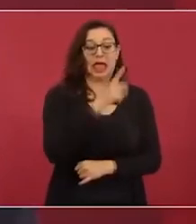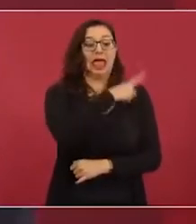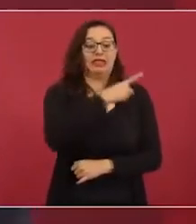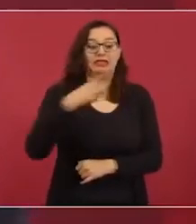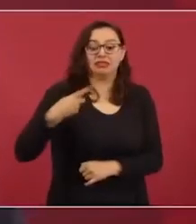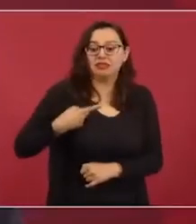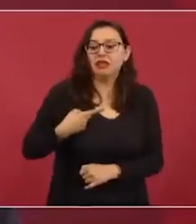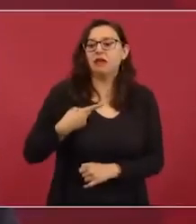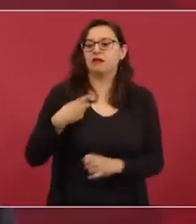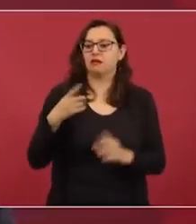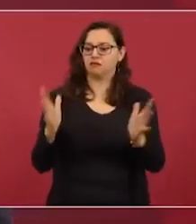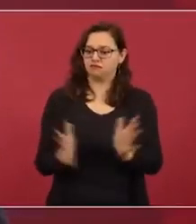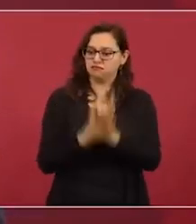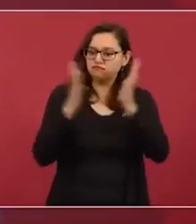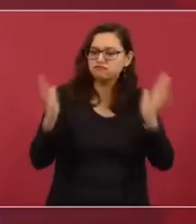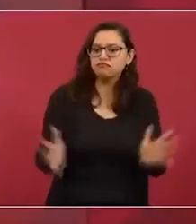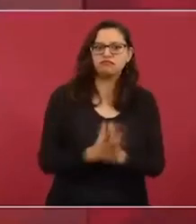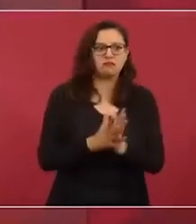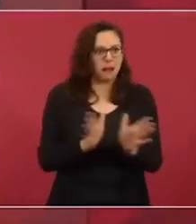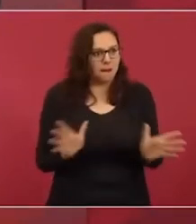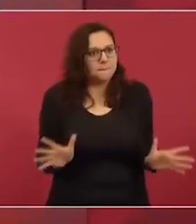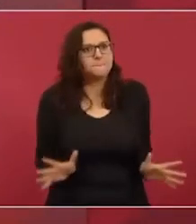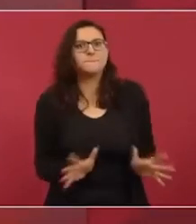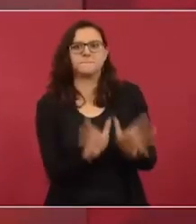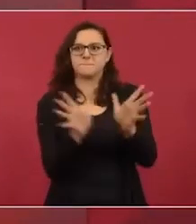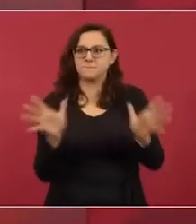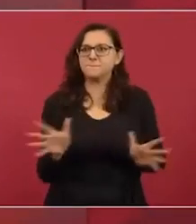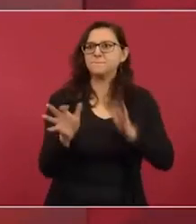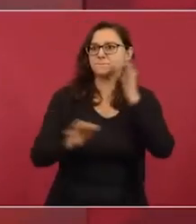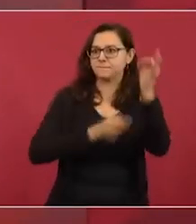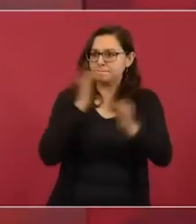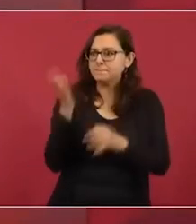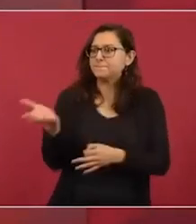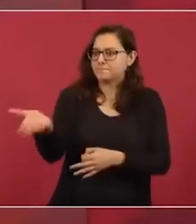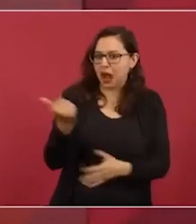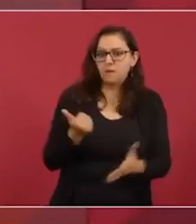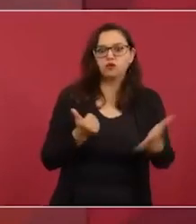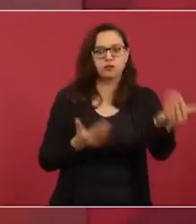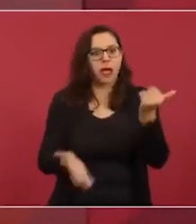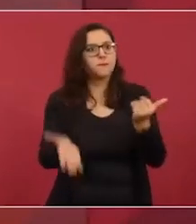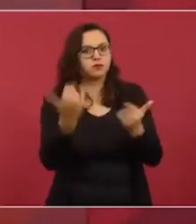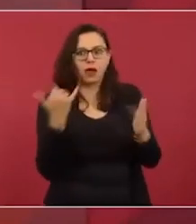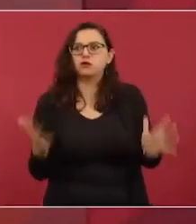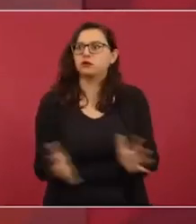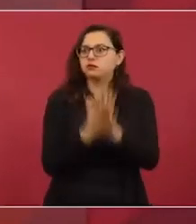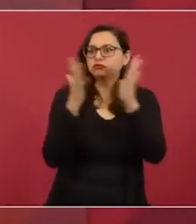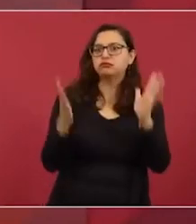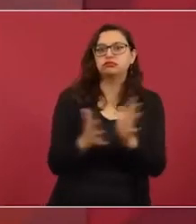democracia está en contra de la democracia,